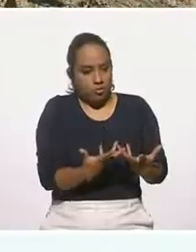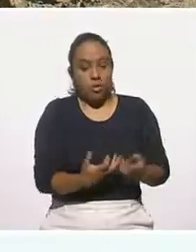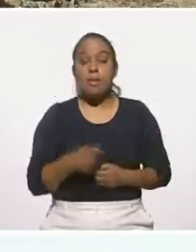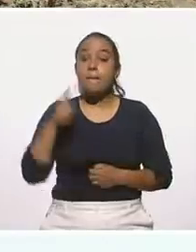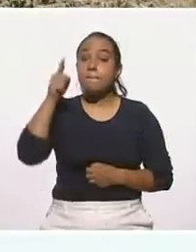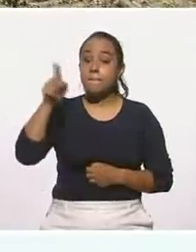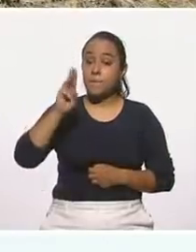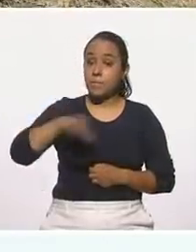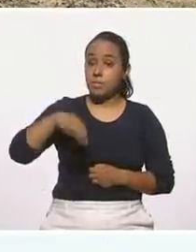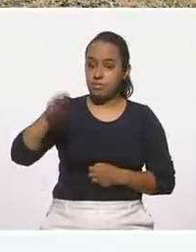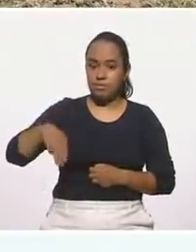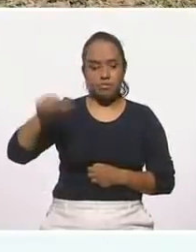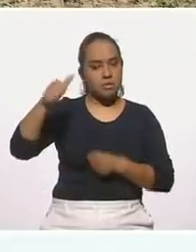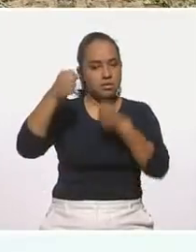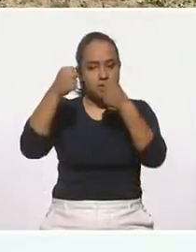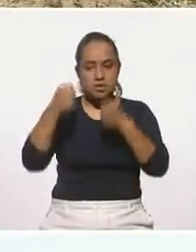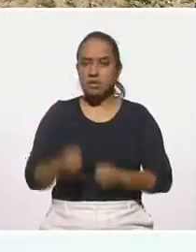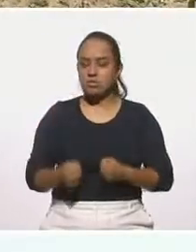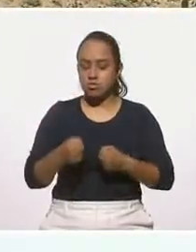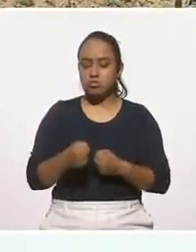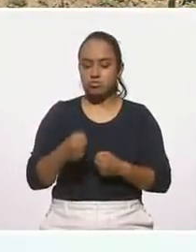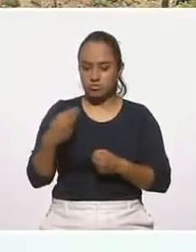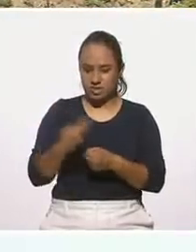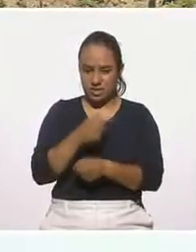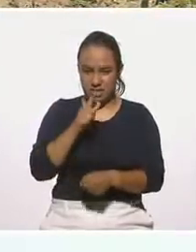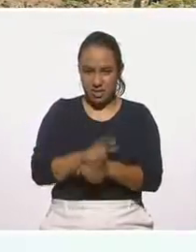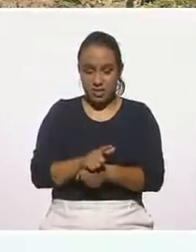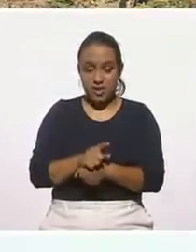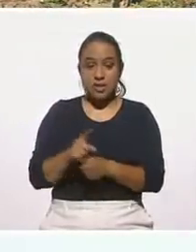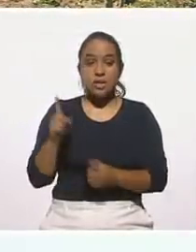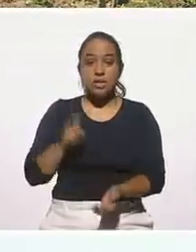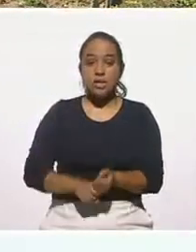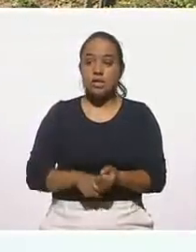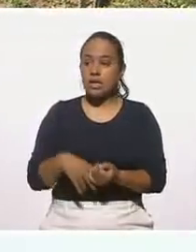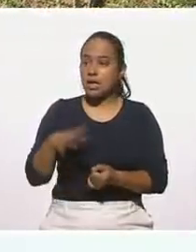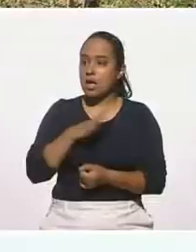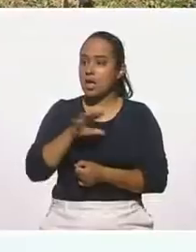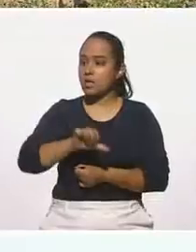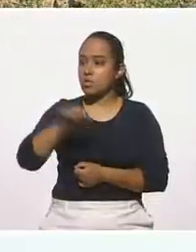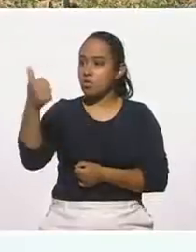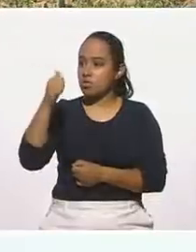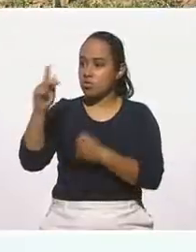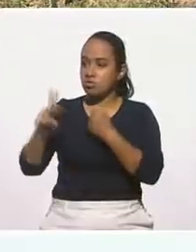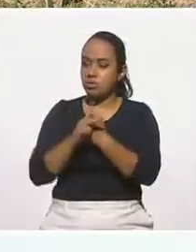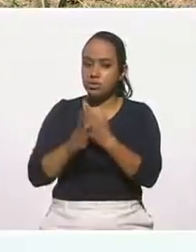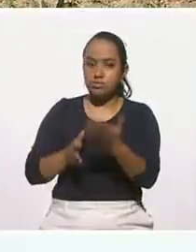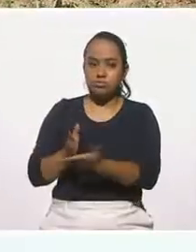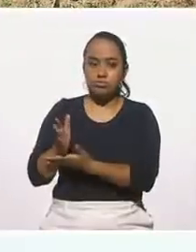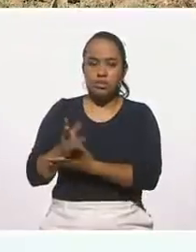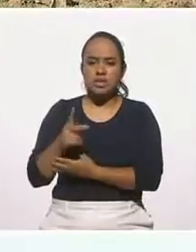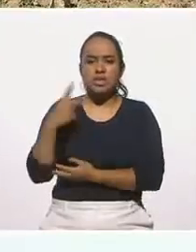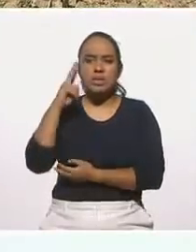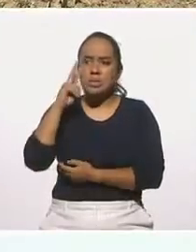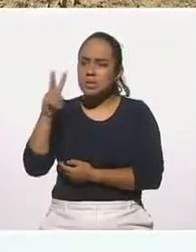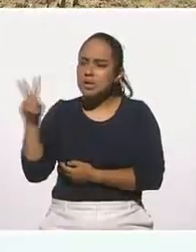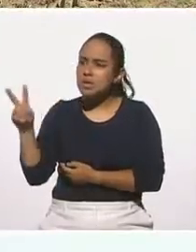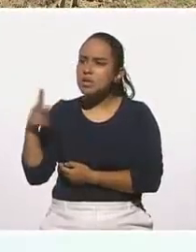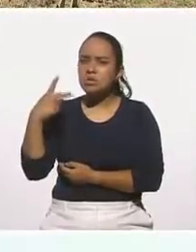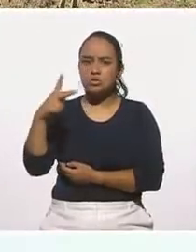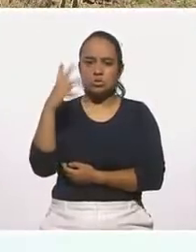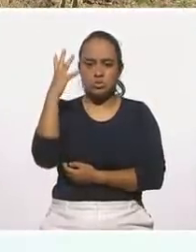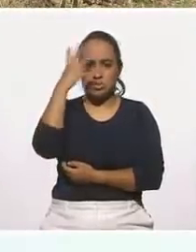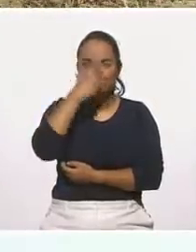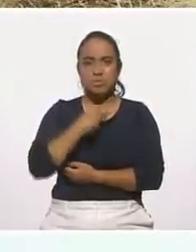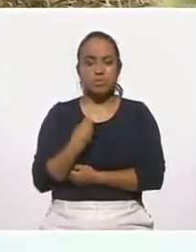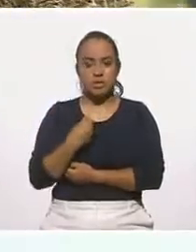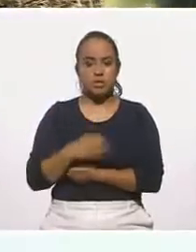Milpalta garantiza totalmente a nivel nacional y se han metido a otros países la belleza. Dice que